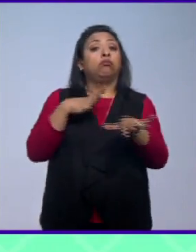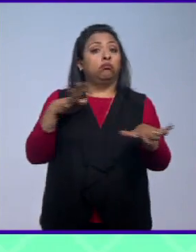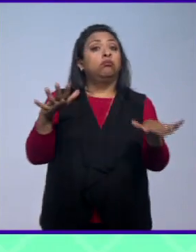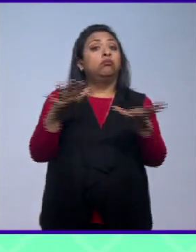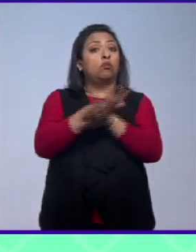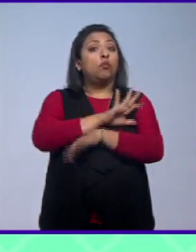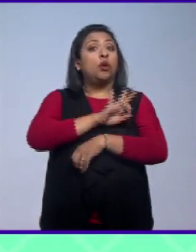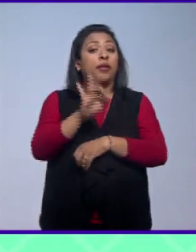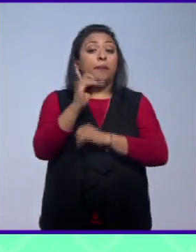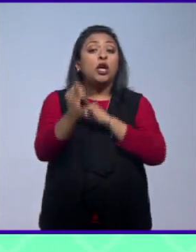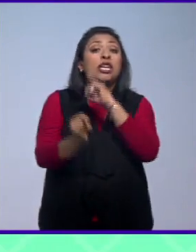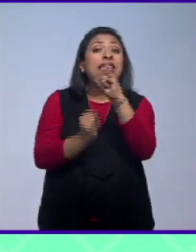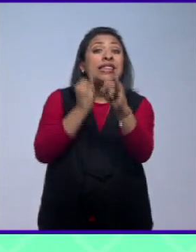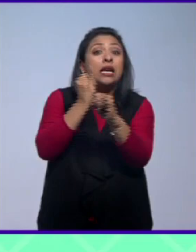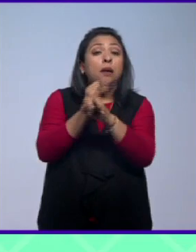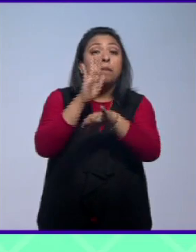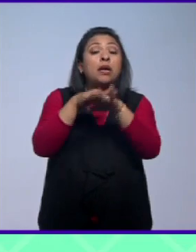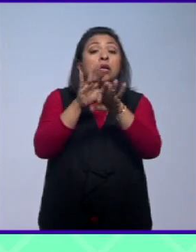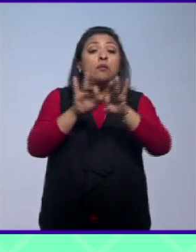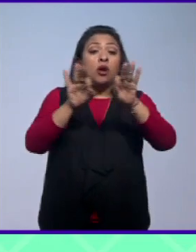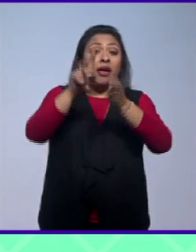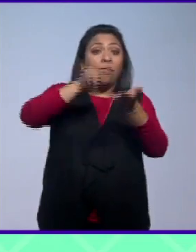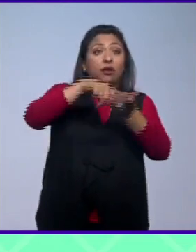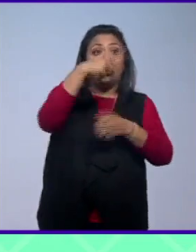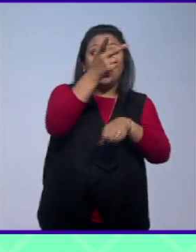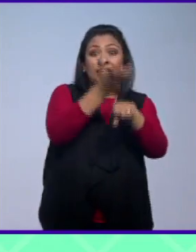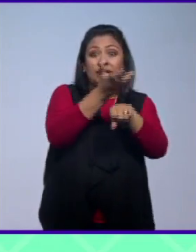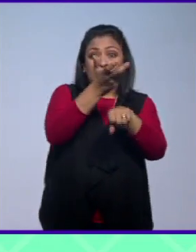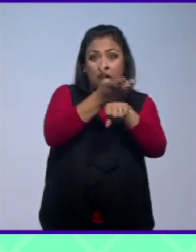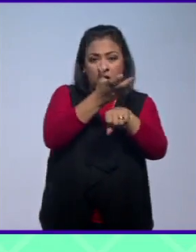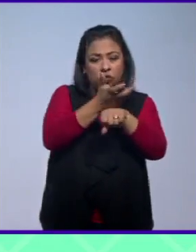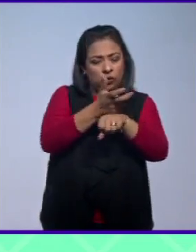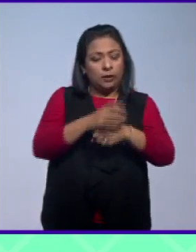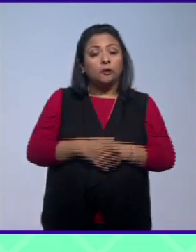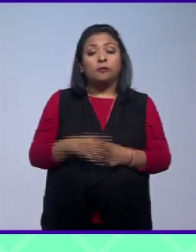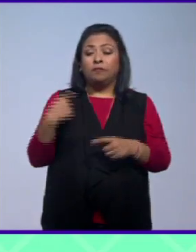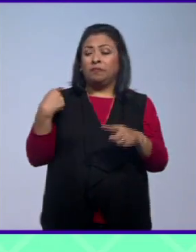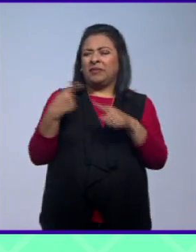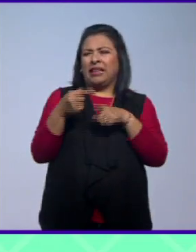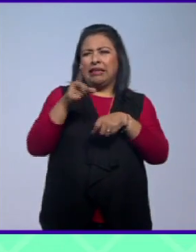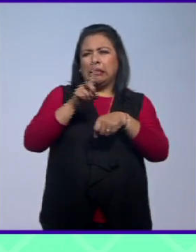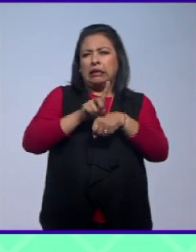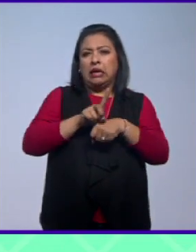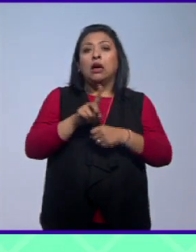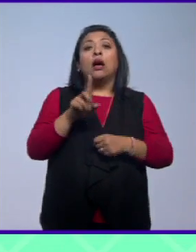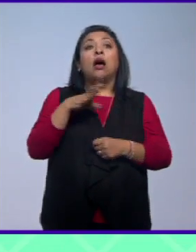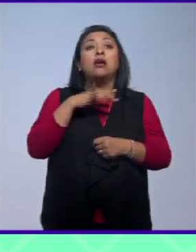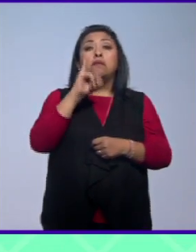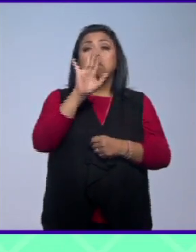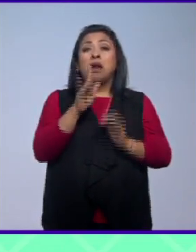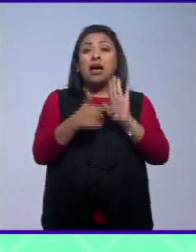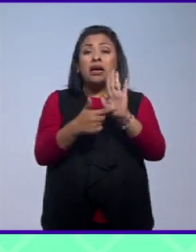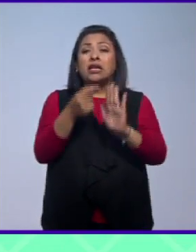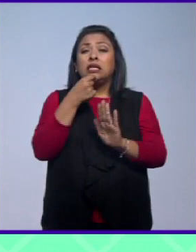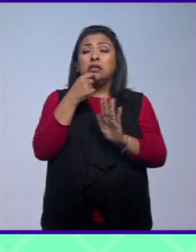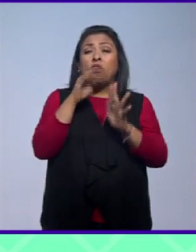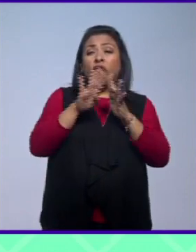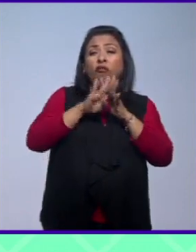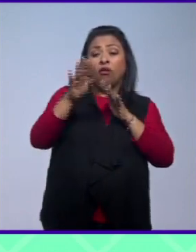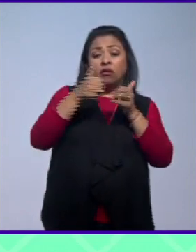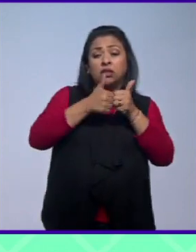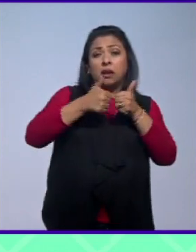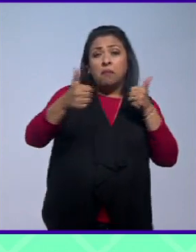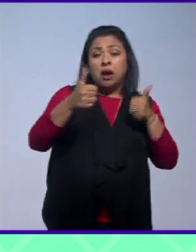internacional y sobre todo interna de Estados Unidos en los últimos días las imágenes de niños migrantes